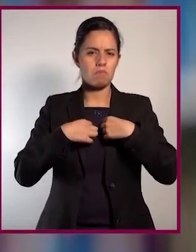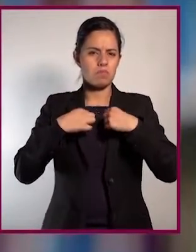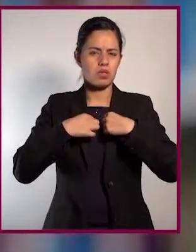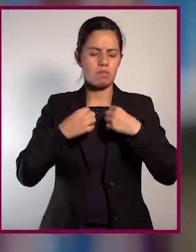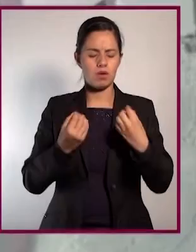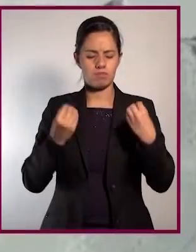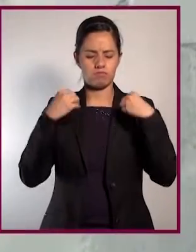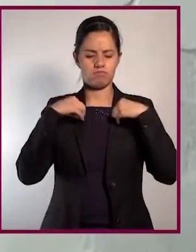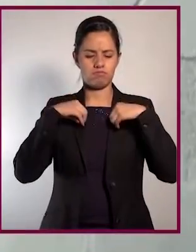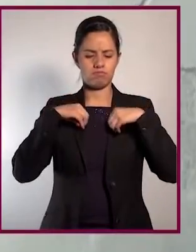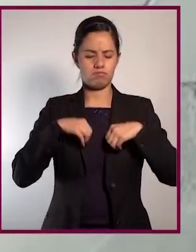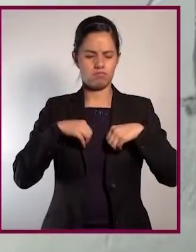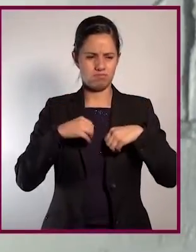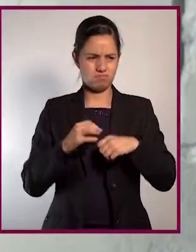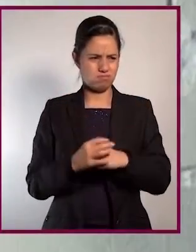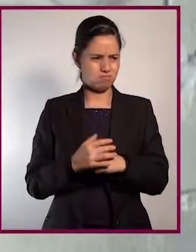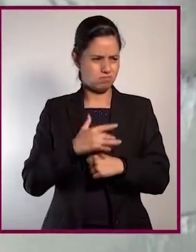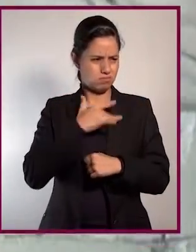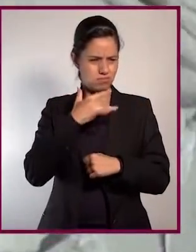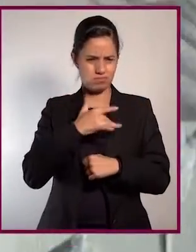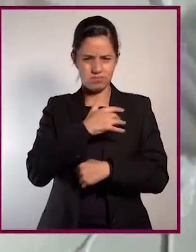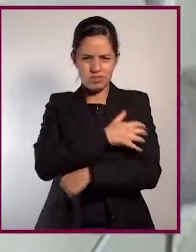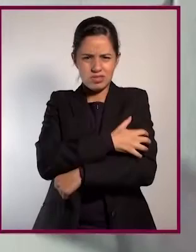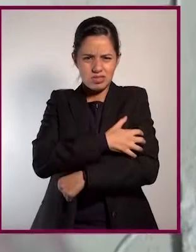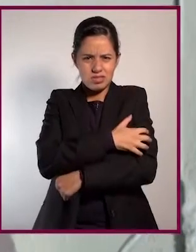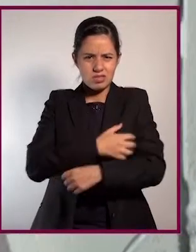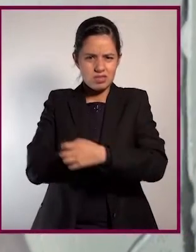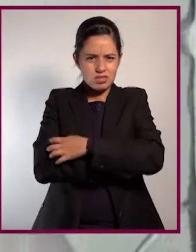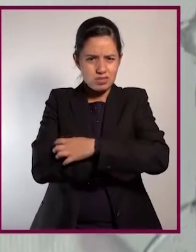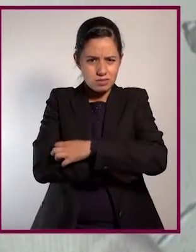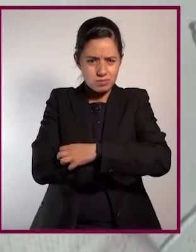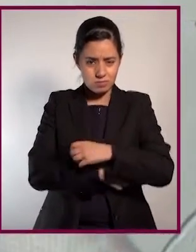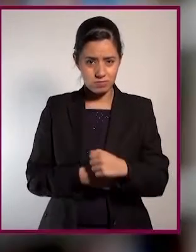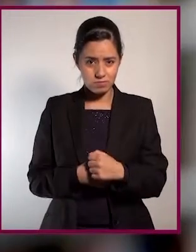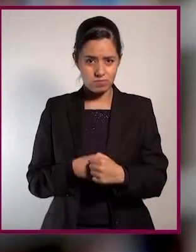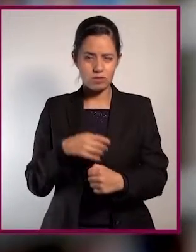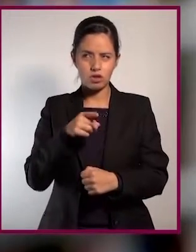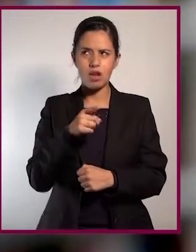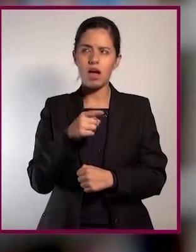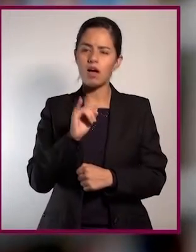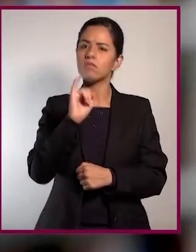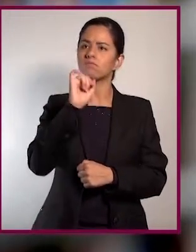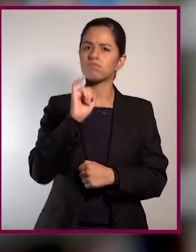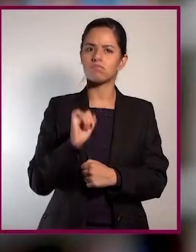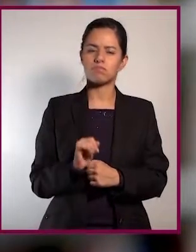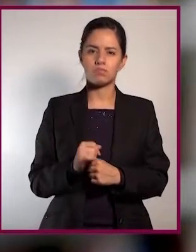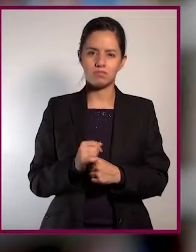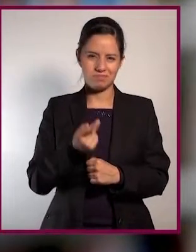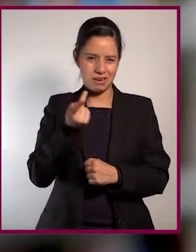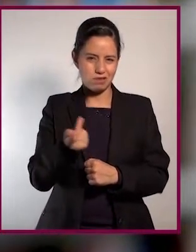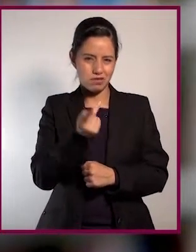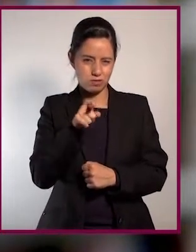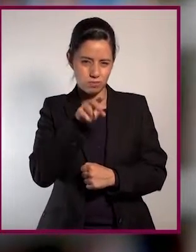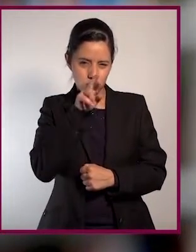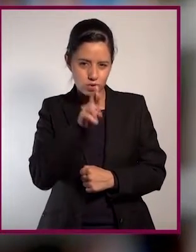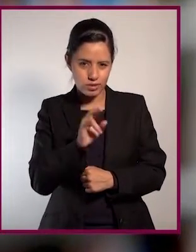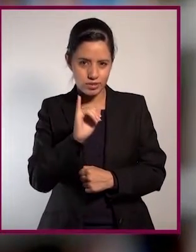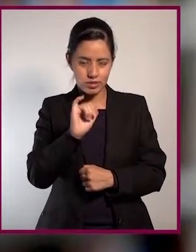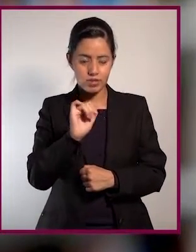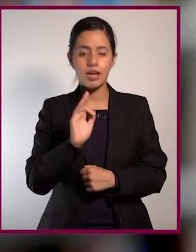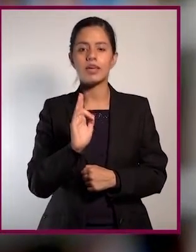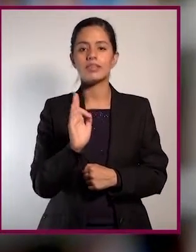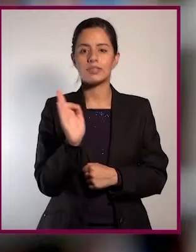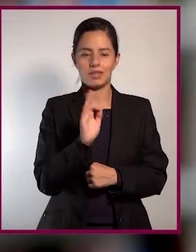pijama o una camiseta y comienzas a sentir comezón en todo el cuerpo. Si contestaste que sí a cualquiera de las preguntas,